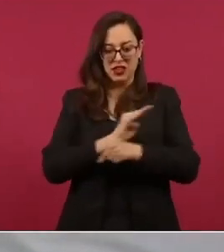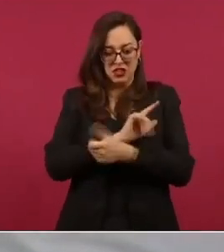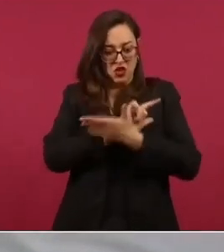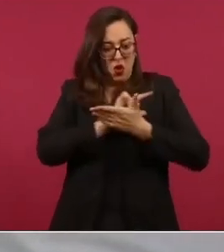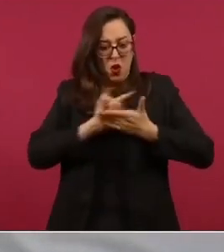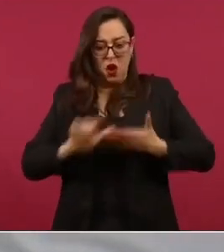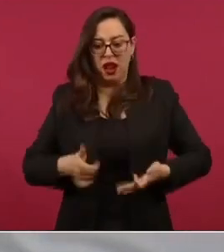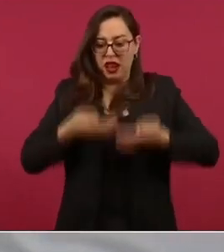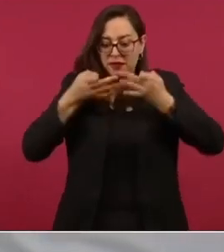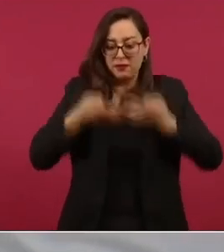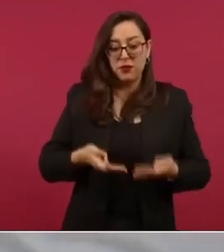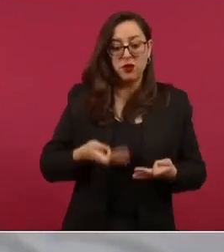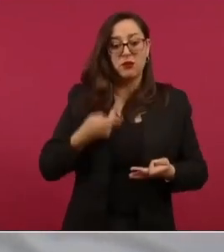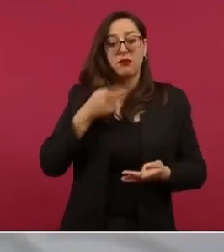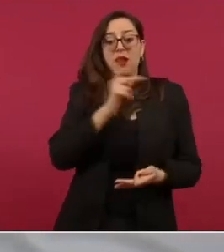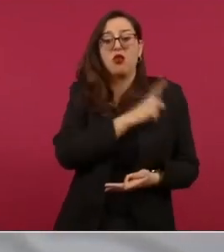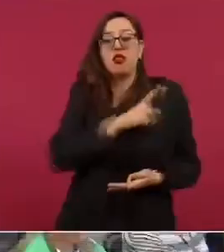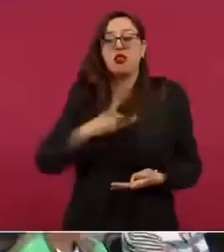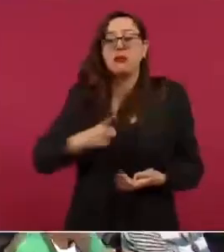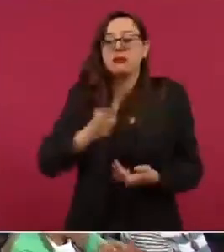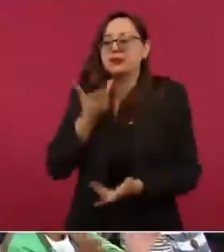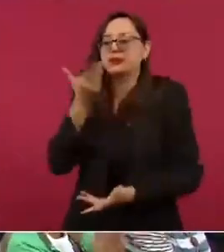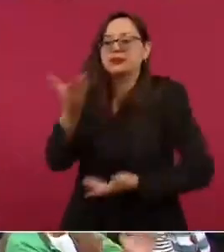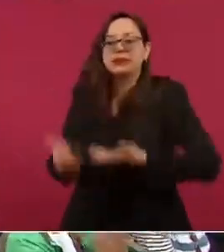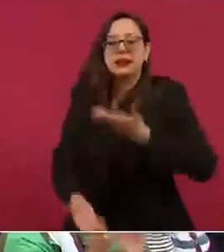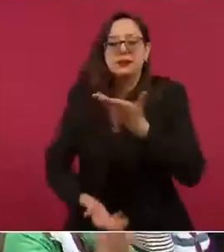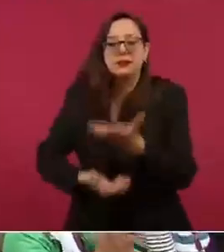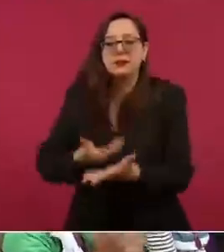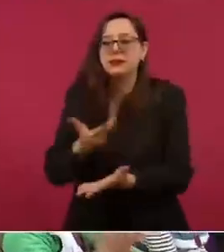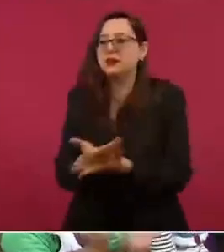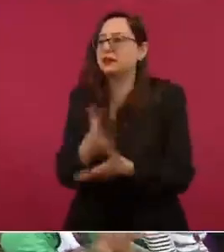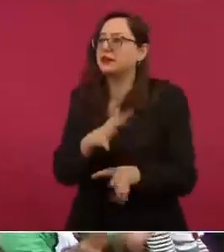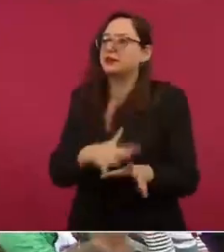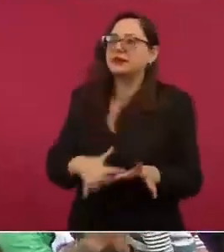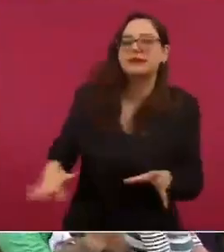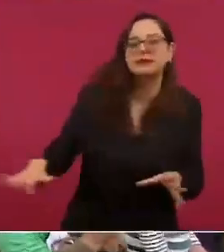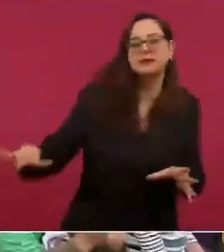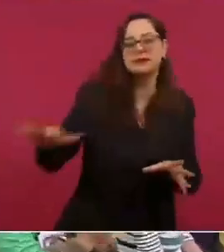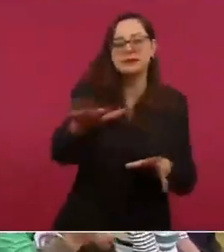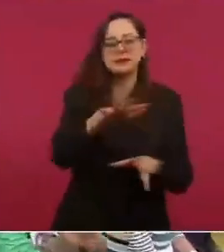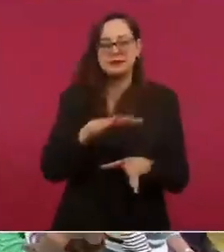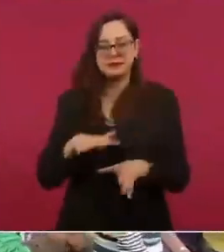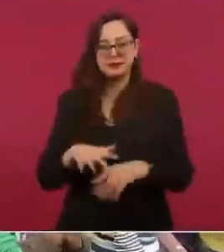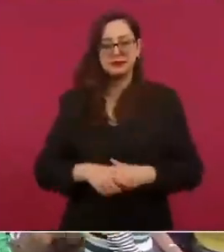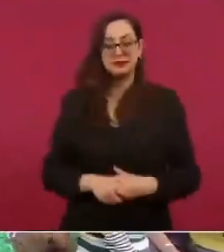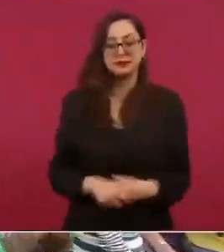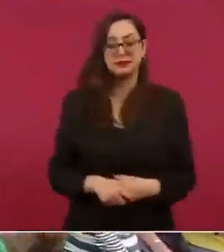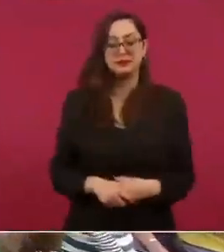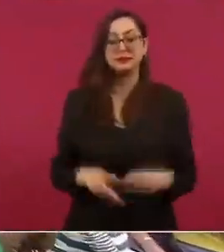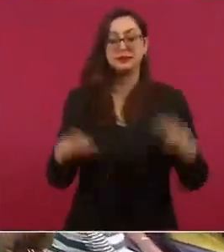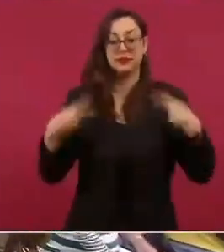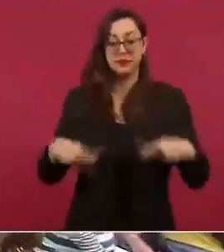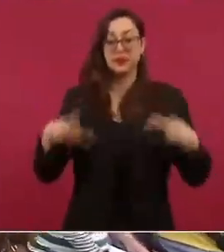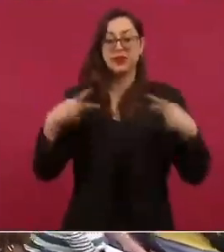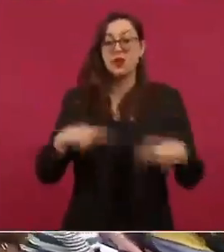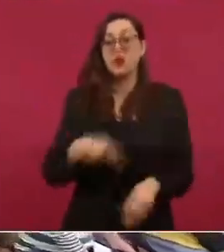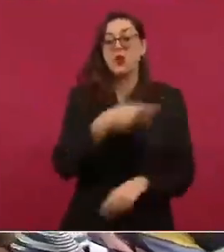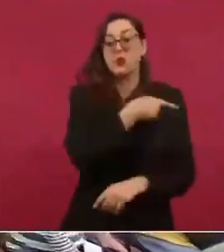de los demás pero atender a los más pobres